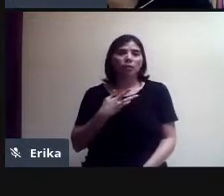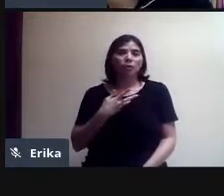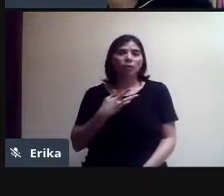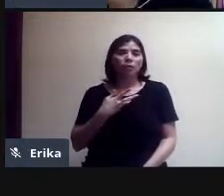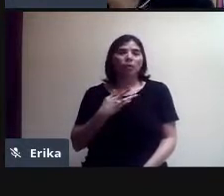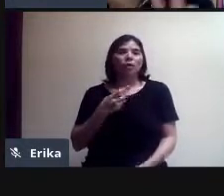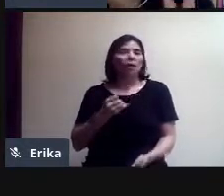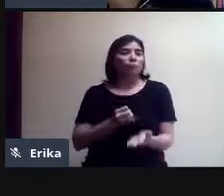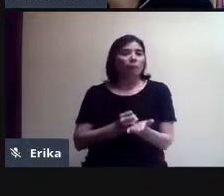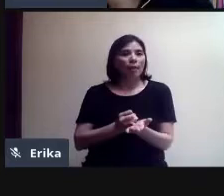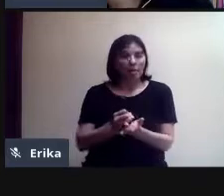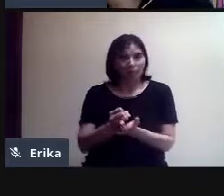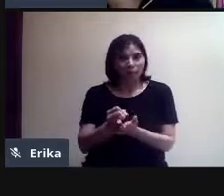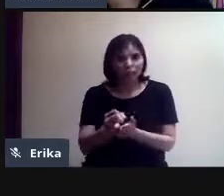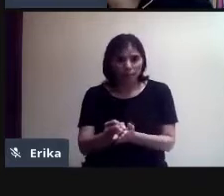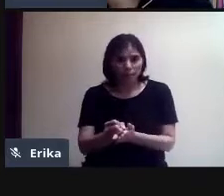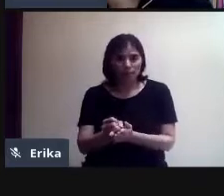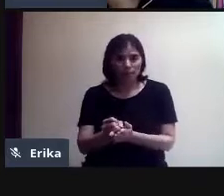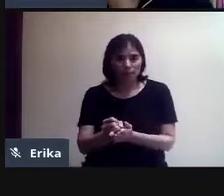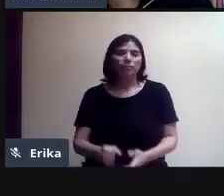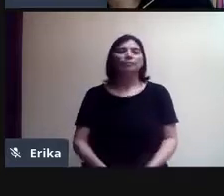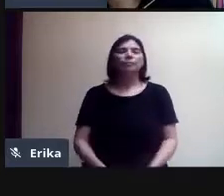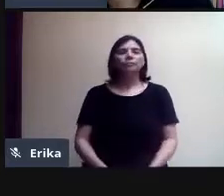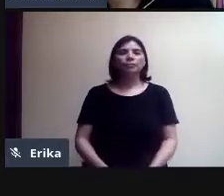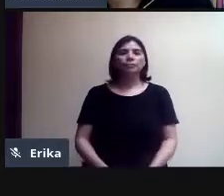volvió a entrar y, pues, ya aceptó la grabación.